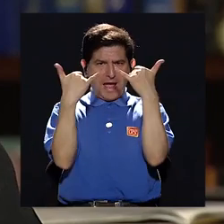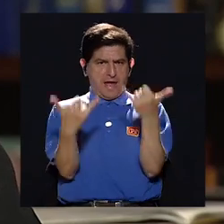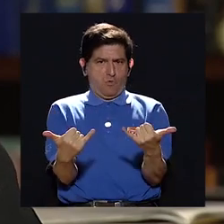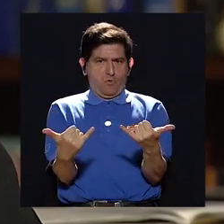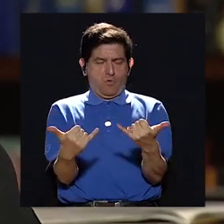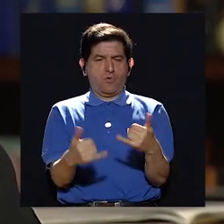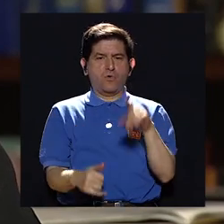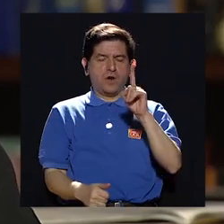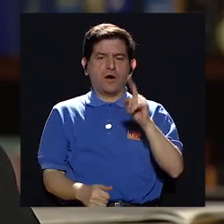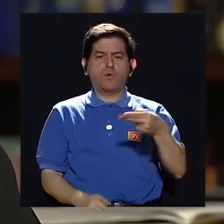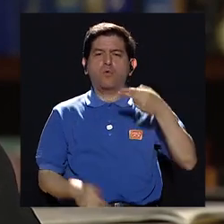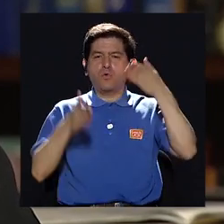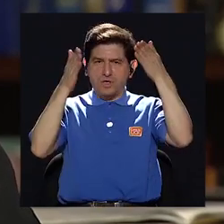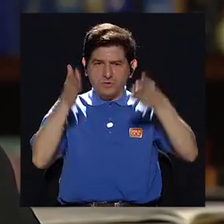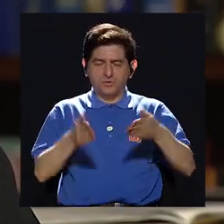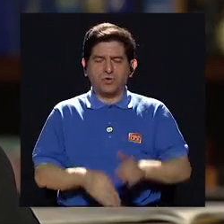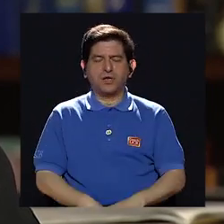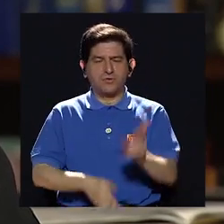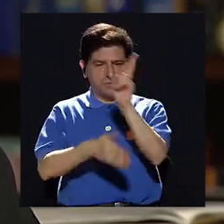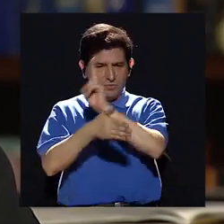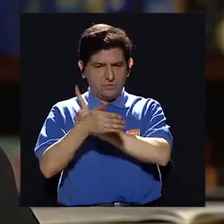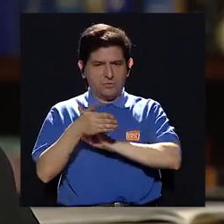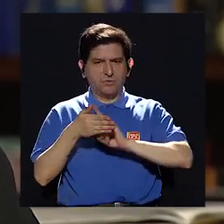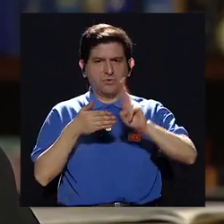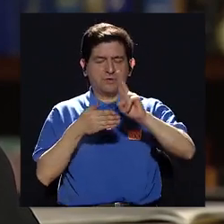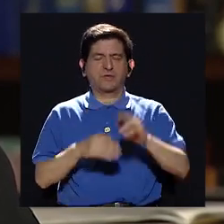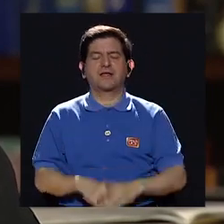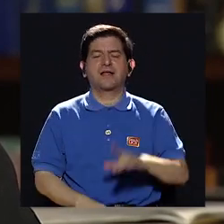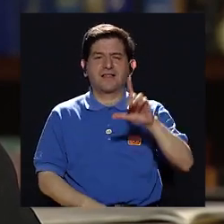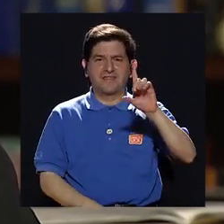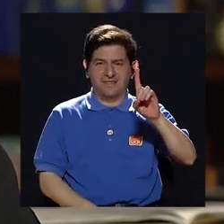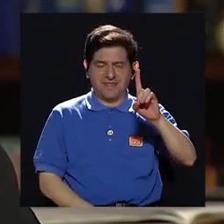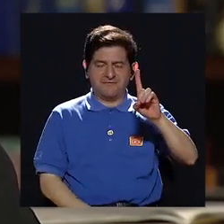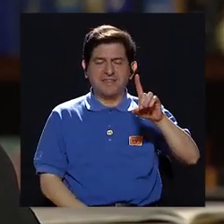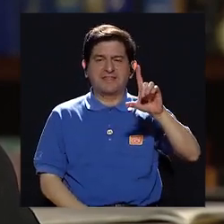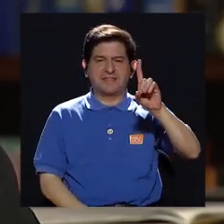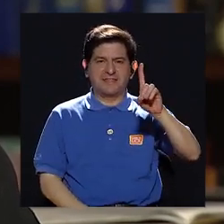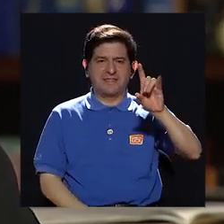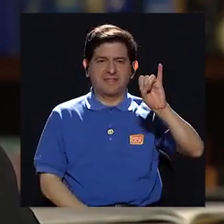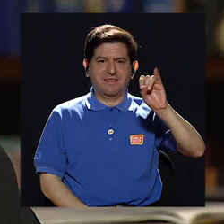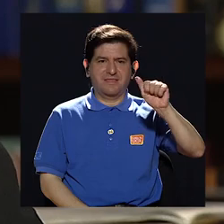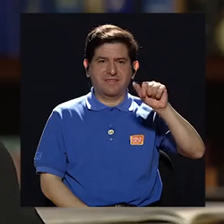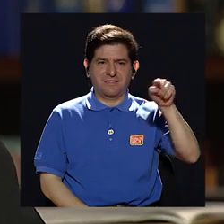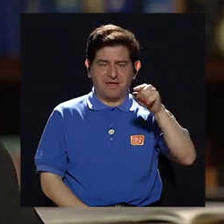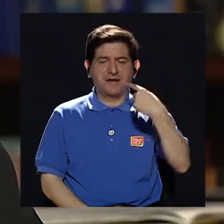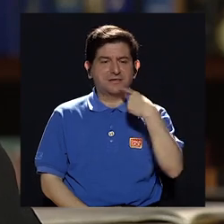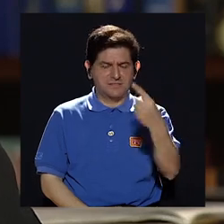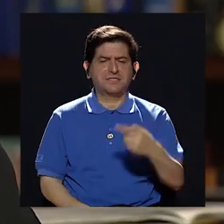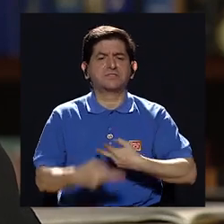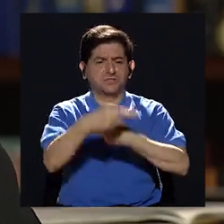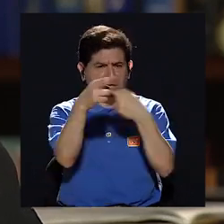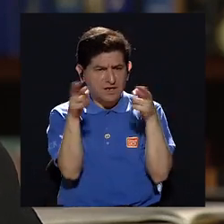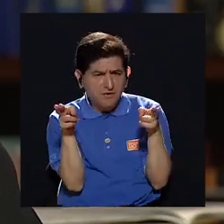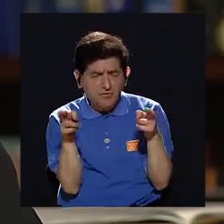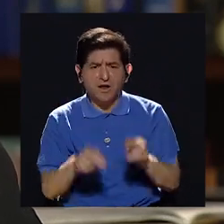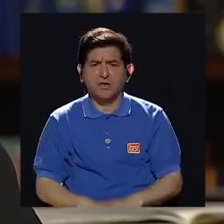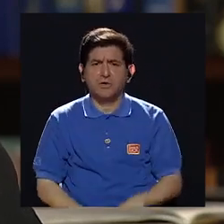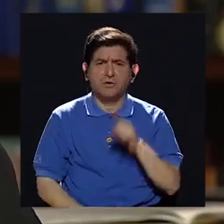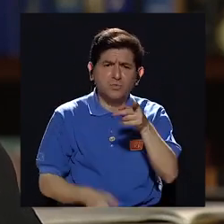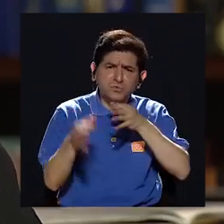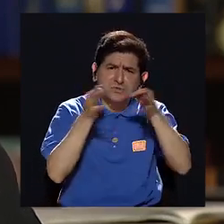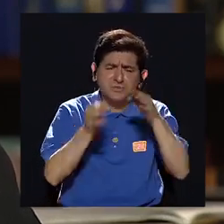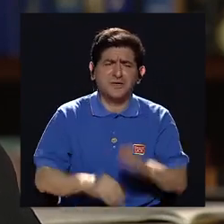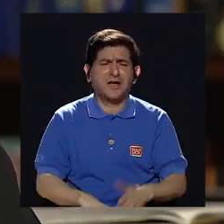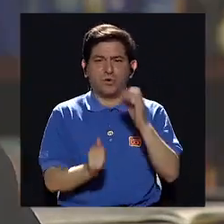casualmente, uno de nuestros historiadores de la Universidad, David Díaz, nos habla sobre una región, como